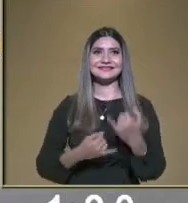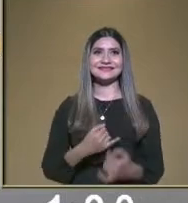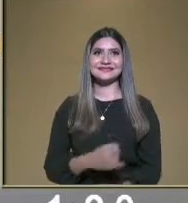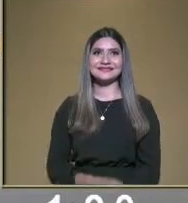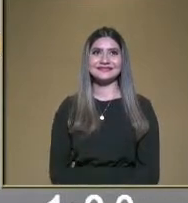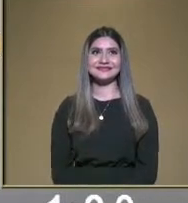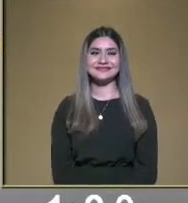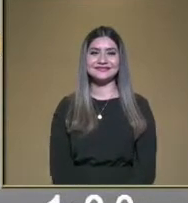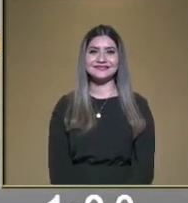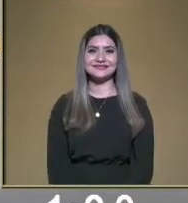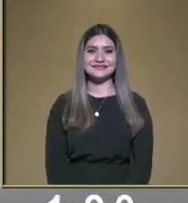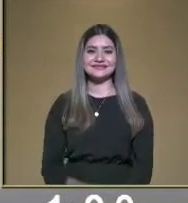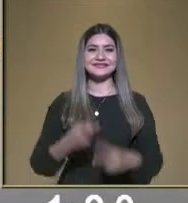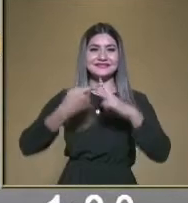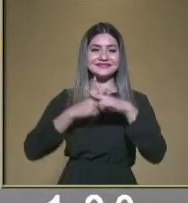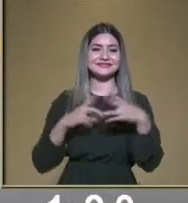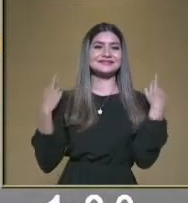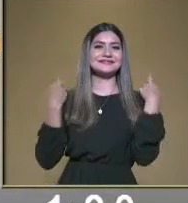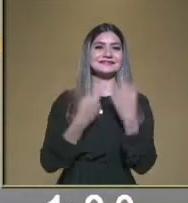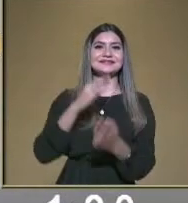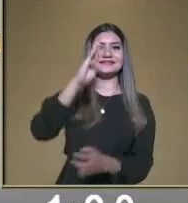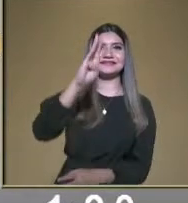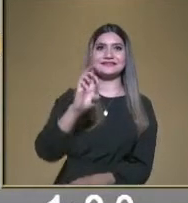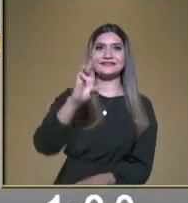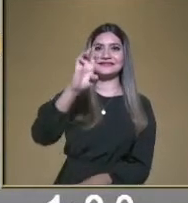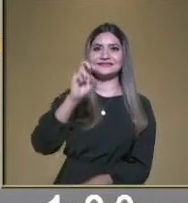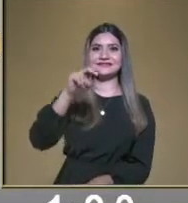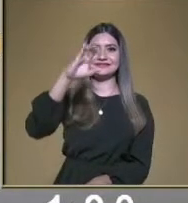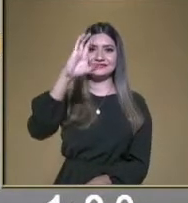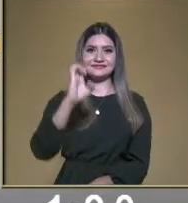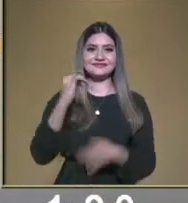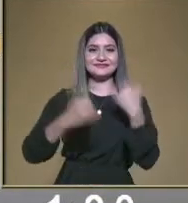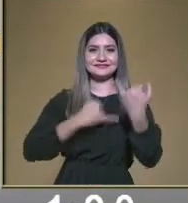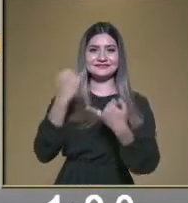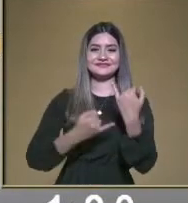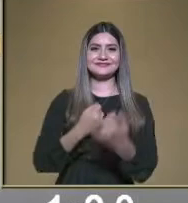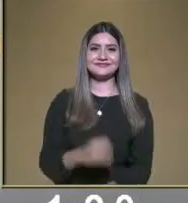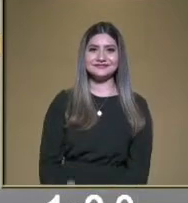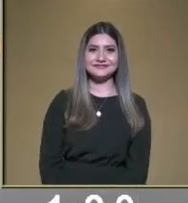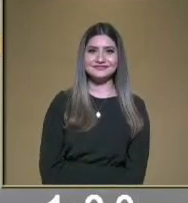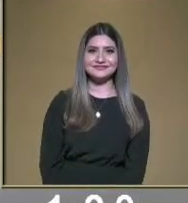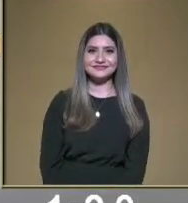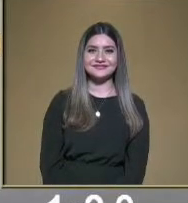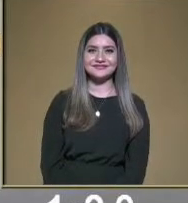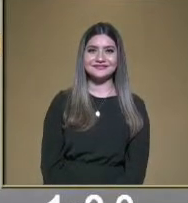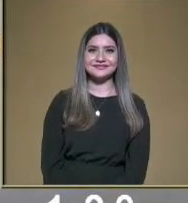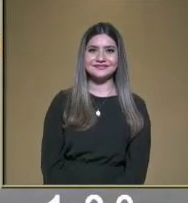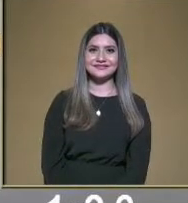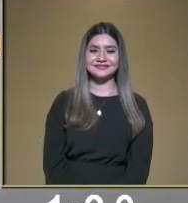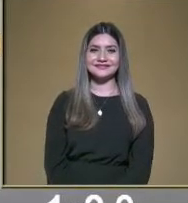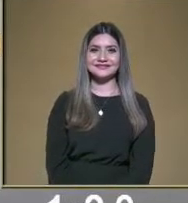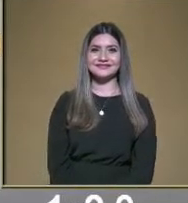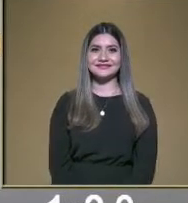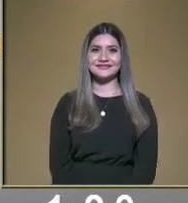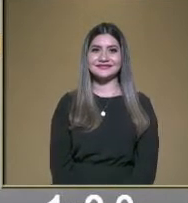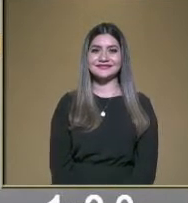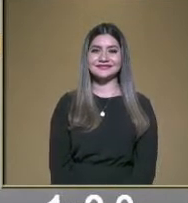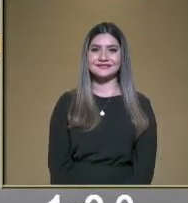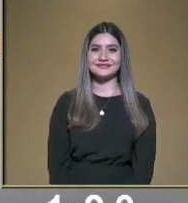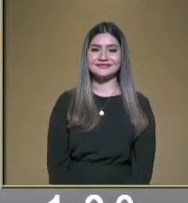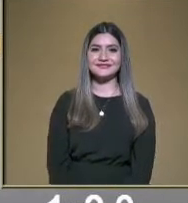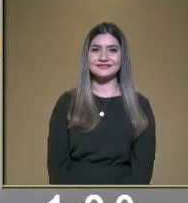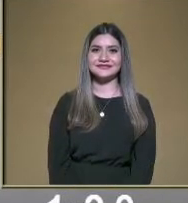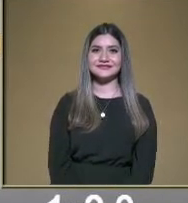¿Inicio, maestra, oye, inicio? A ver, inicia la maestra, a ver, enice. Los caballeros ahorita. ¿Quieres iniciar? Sí. Ah, bueno, ¿inicio? No.